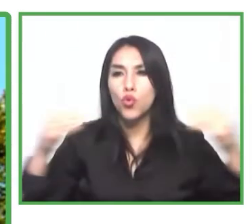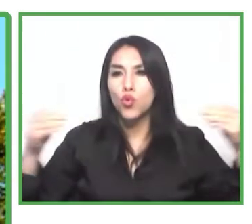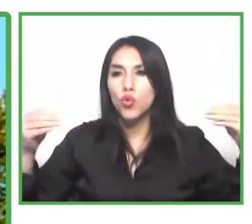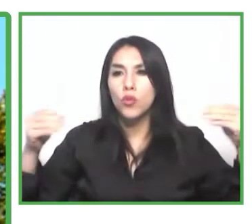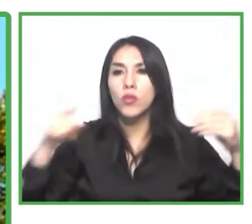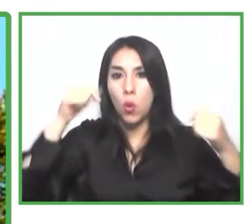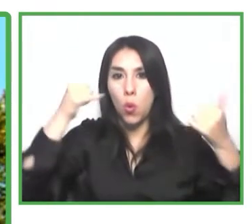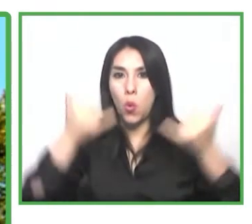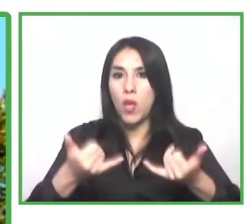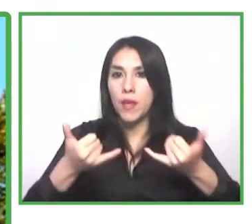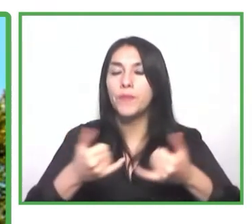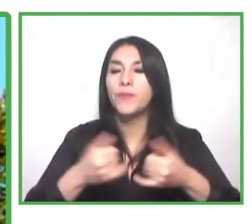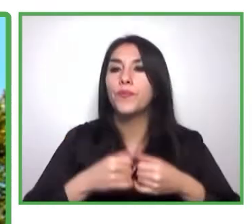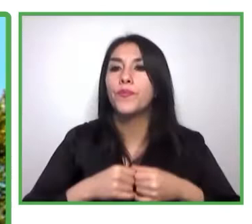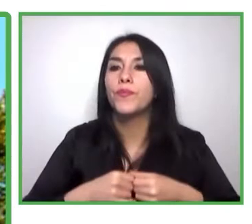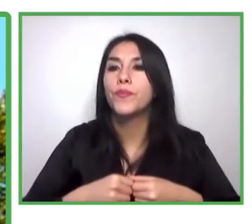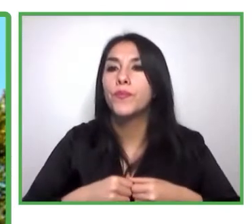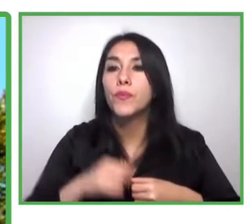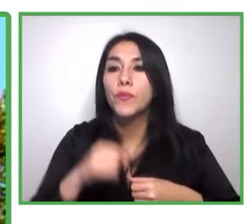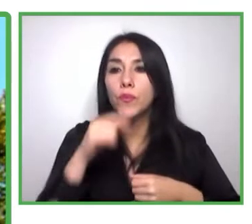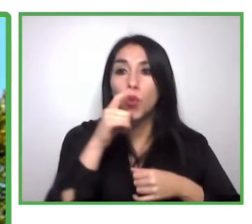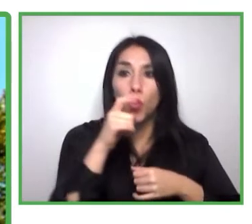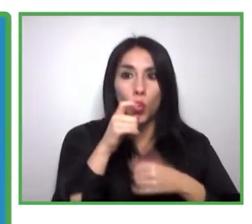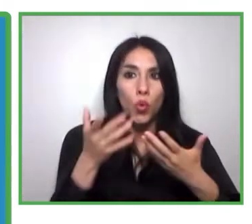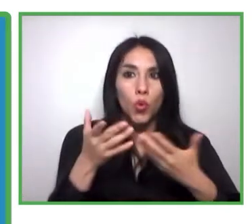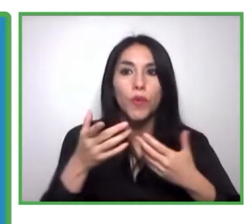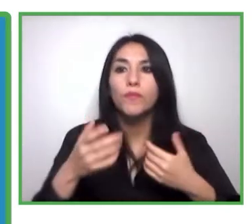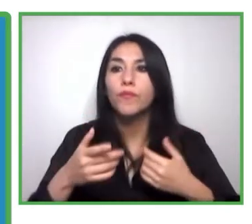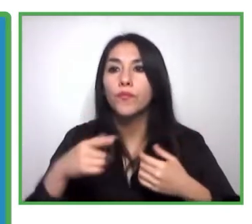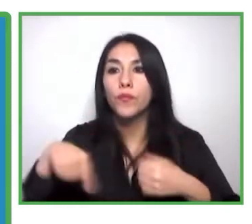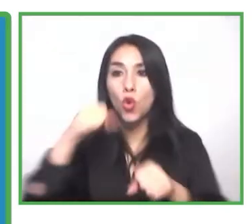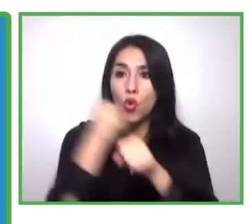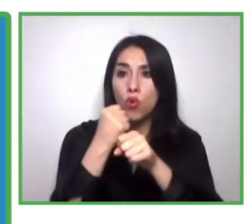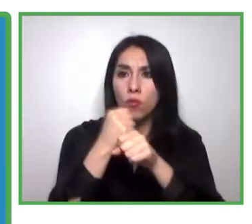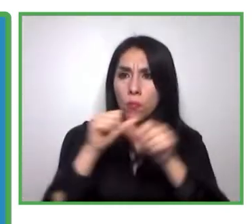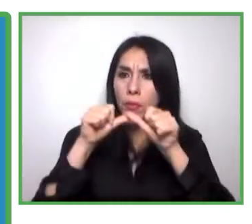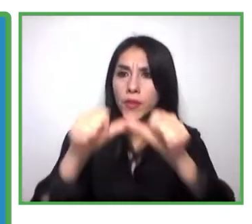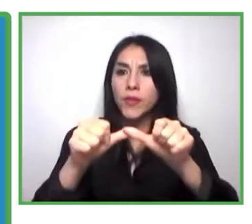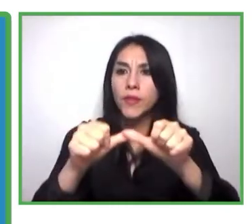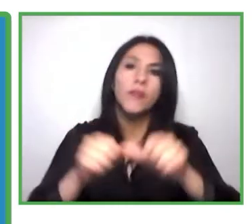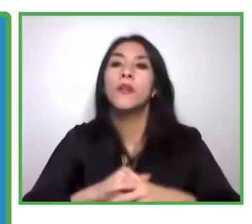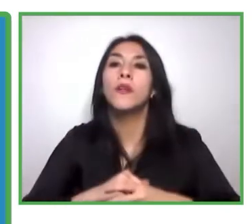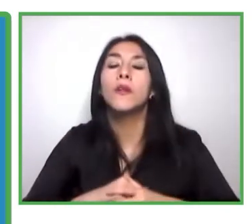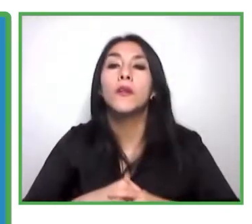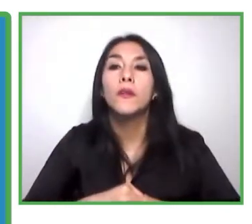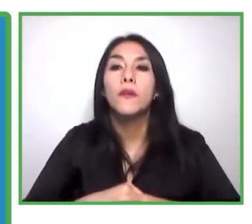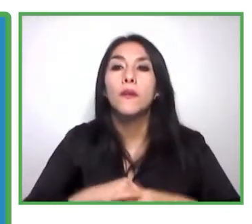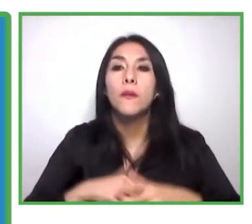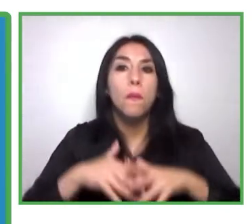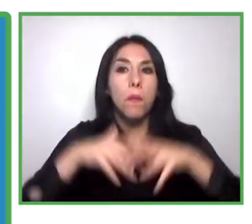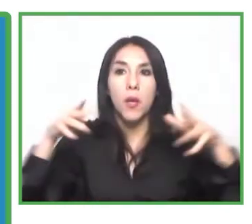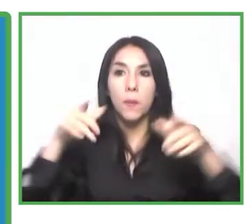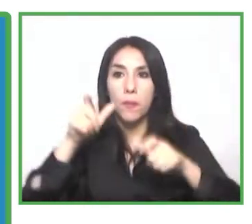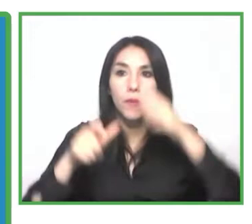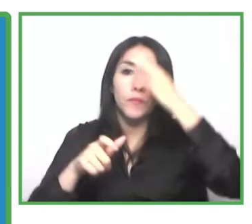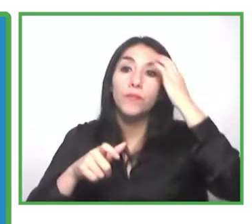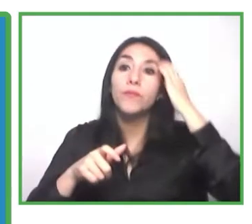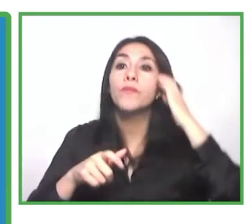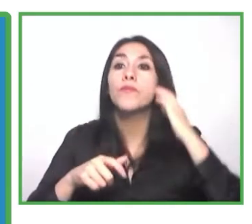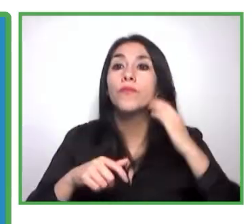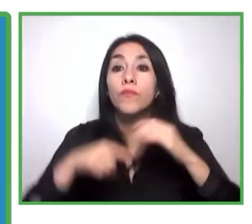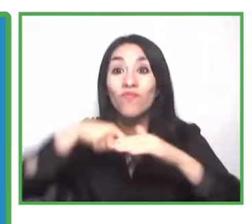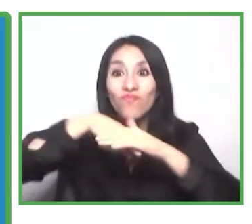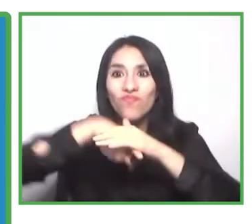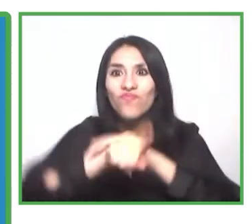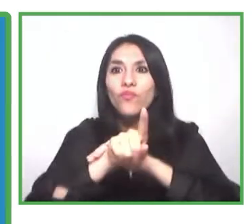en esta gran tarea. Hoy en día, este gran número de personas que ha ingresado al mercado laboral, además de ser personas con discapacidad, son un